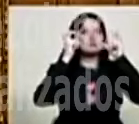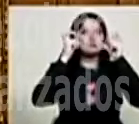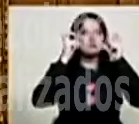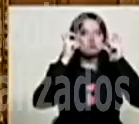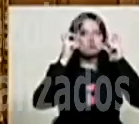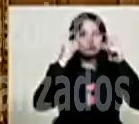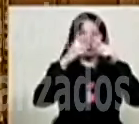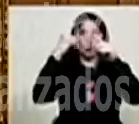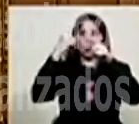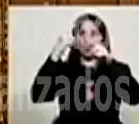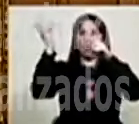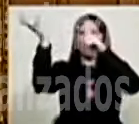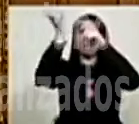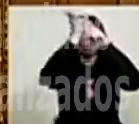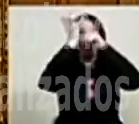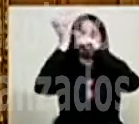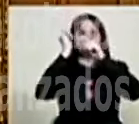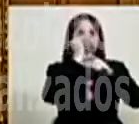Un dron.